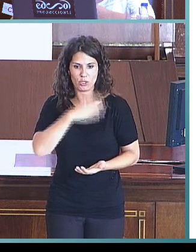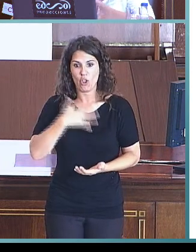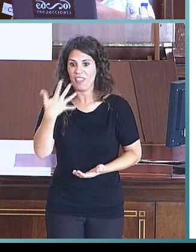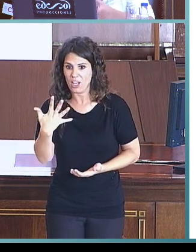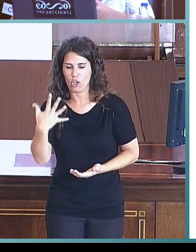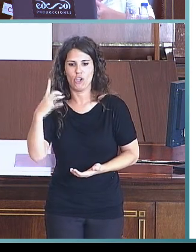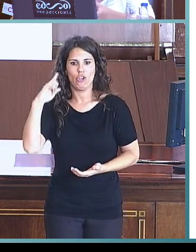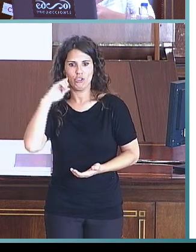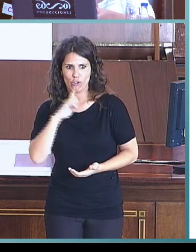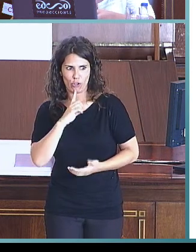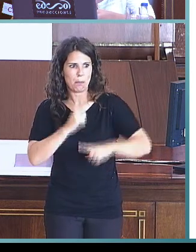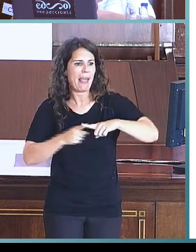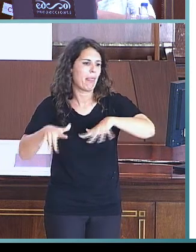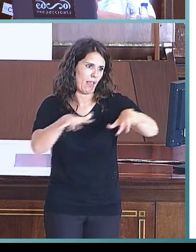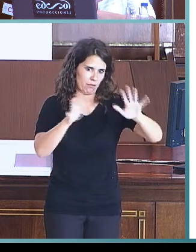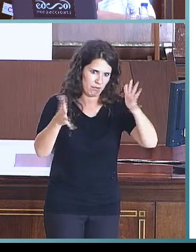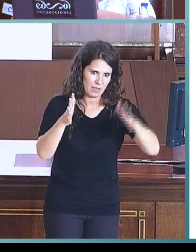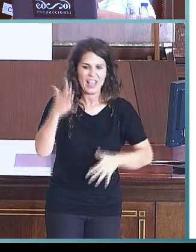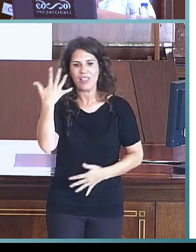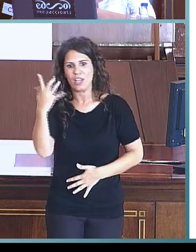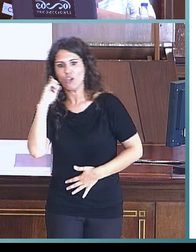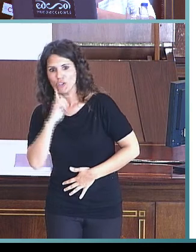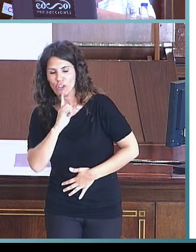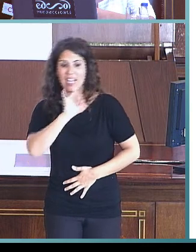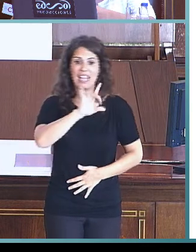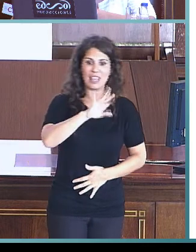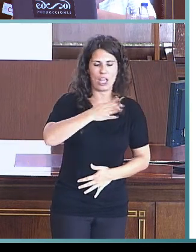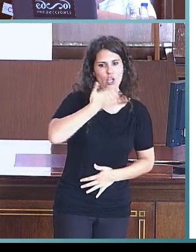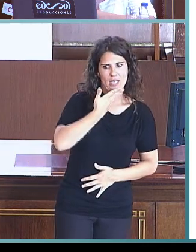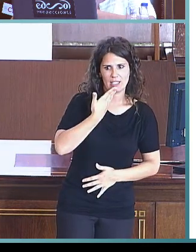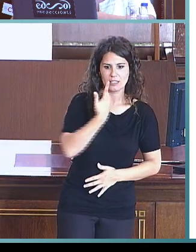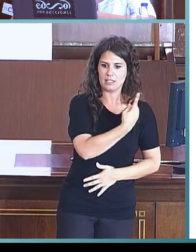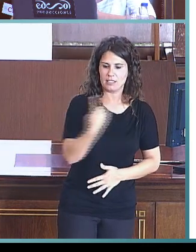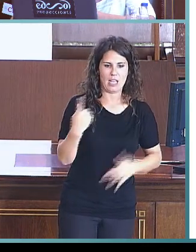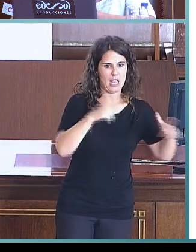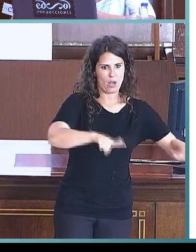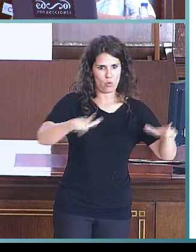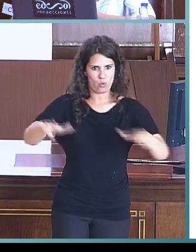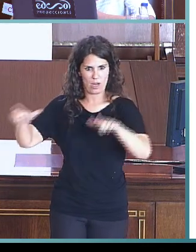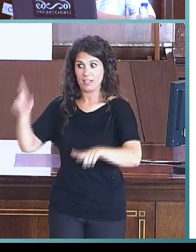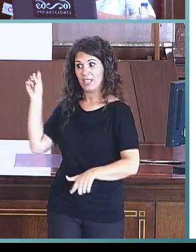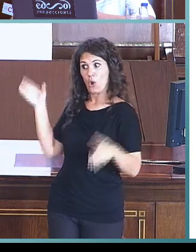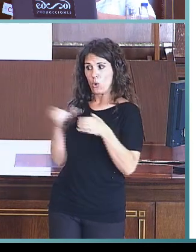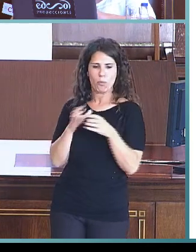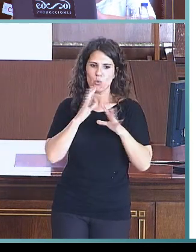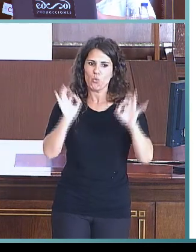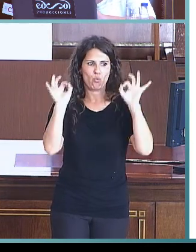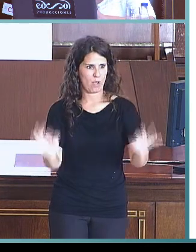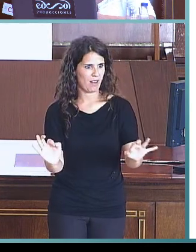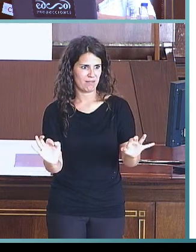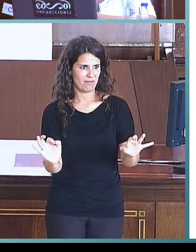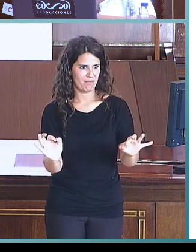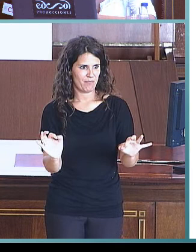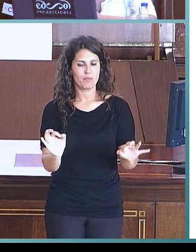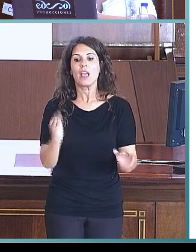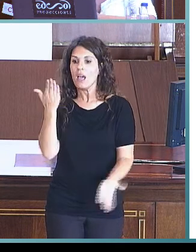sordos, tenemos de media cinco alumnos sordos y quince alumnos oyentes en cada aula. Este grupo estaba compuesto de esta misma manera. Evaluamos